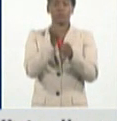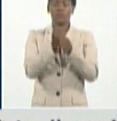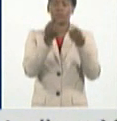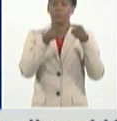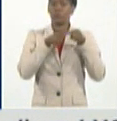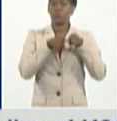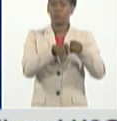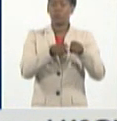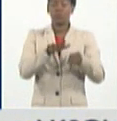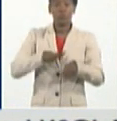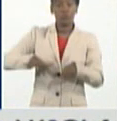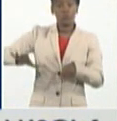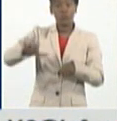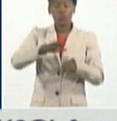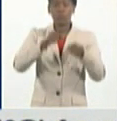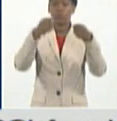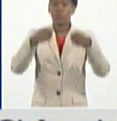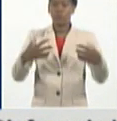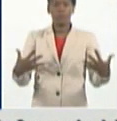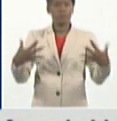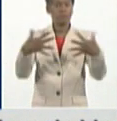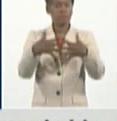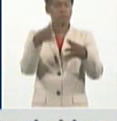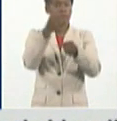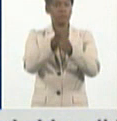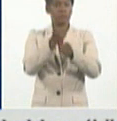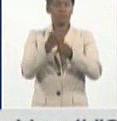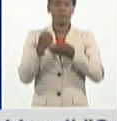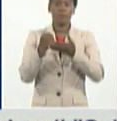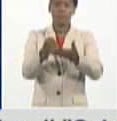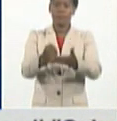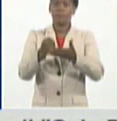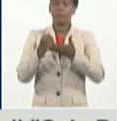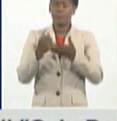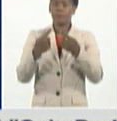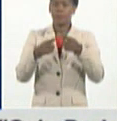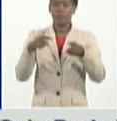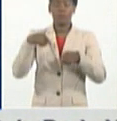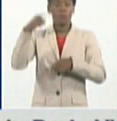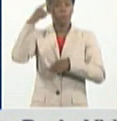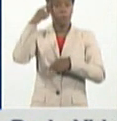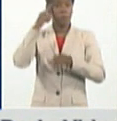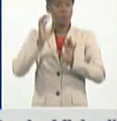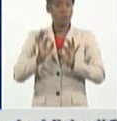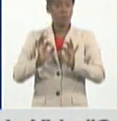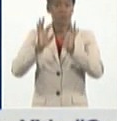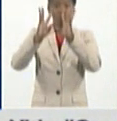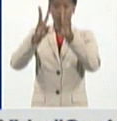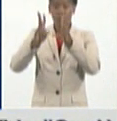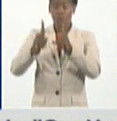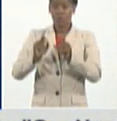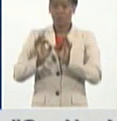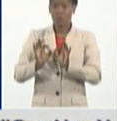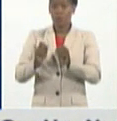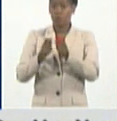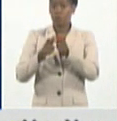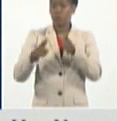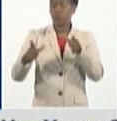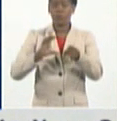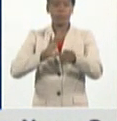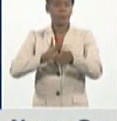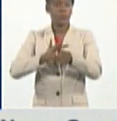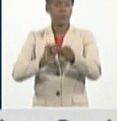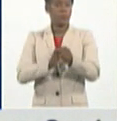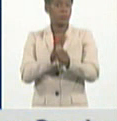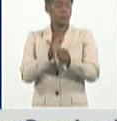todos. Por parte de todos. Y realmente creo que las cifras que se dan las complicaciones que está teniendo la